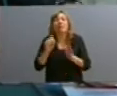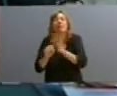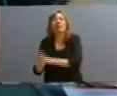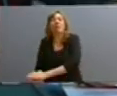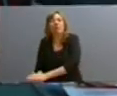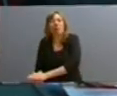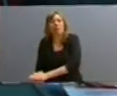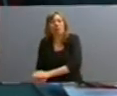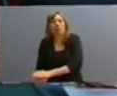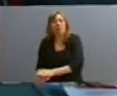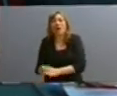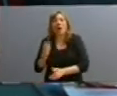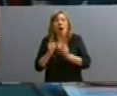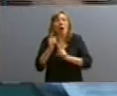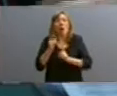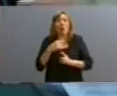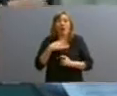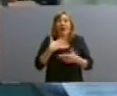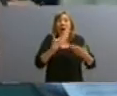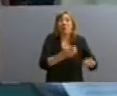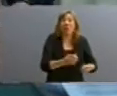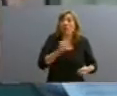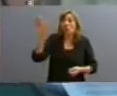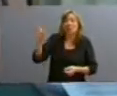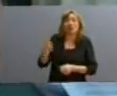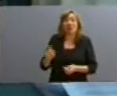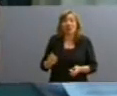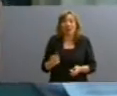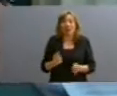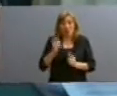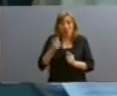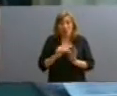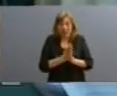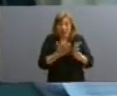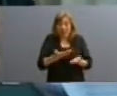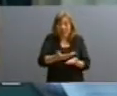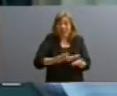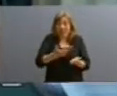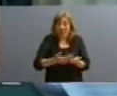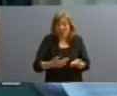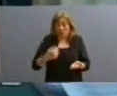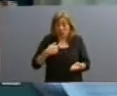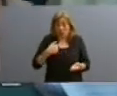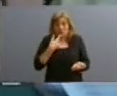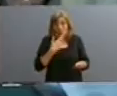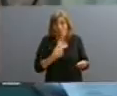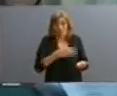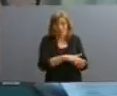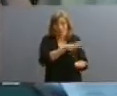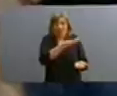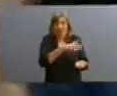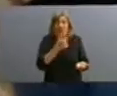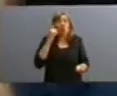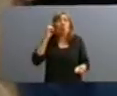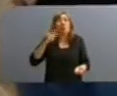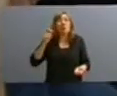las distintas defensas no habían tenido acceso, partes de los expedientes, yo que soy abogada, no soy penalista, pero me daba cuenta que en un